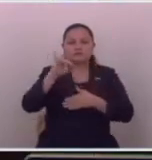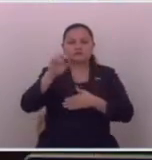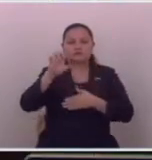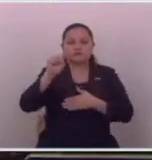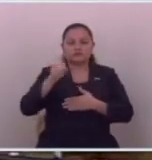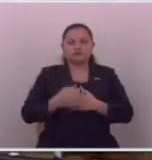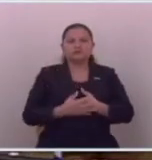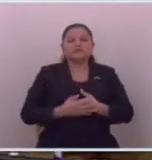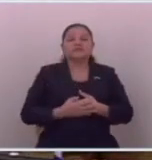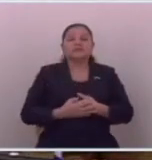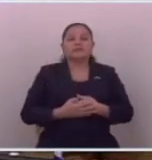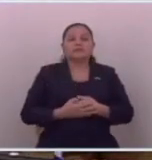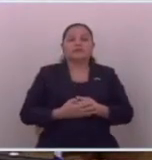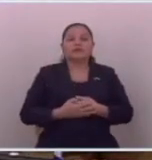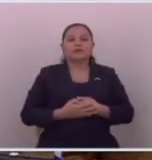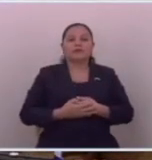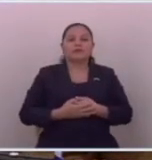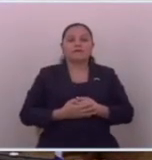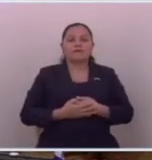Callejas